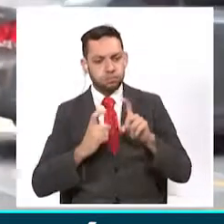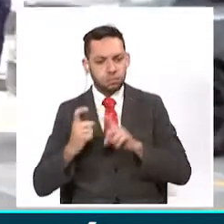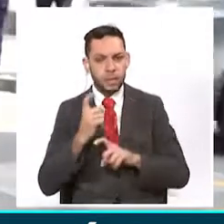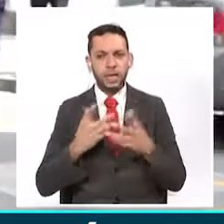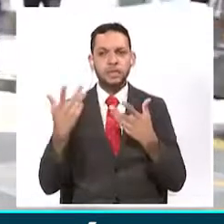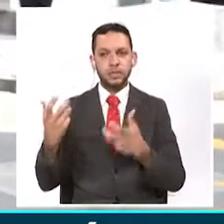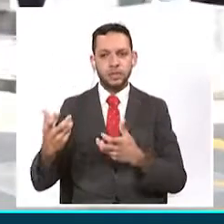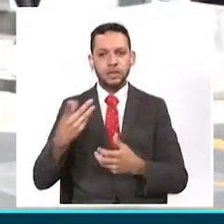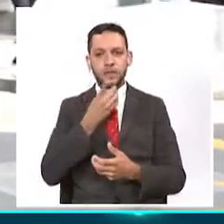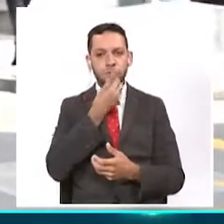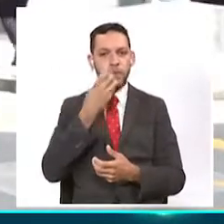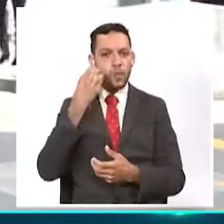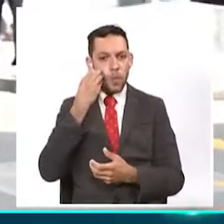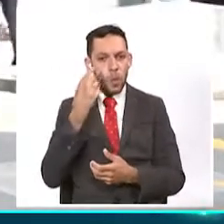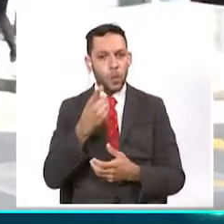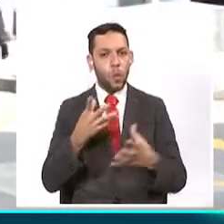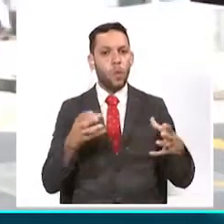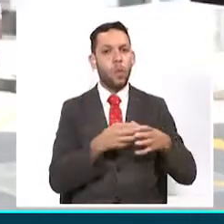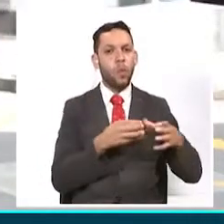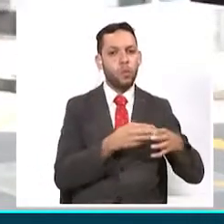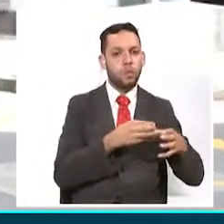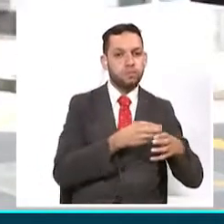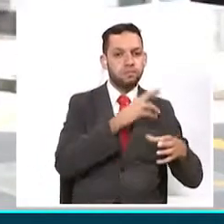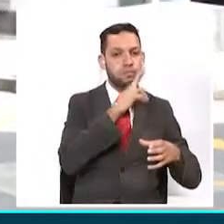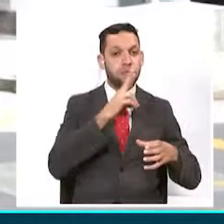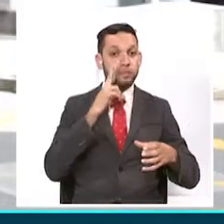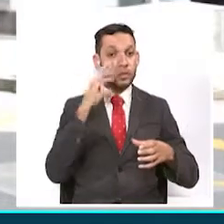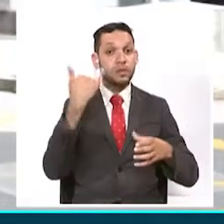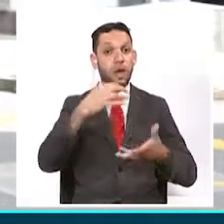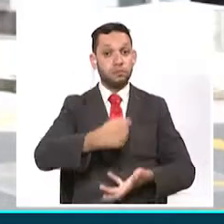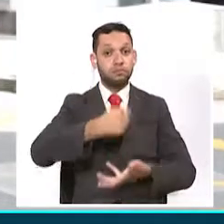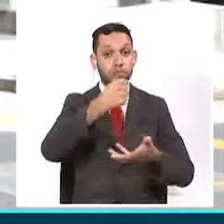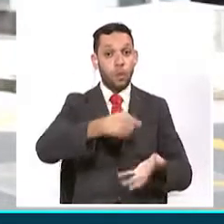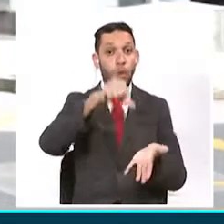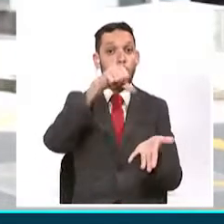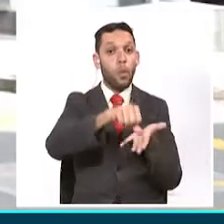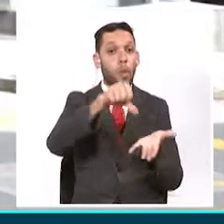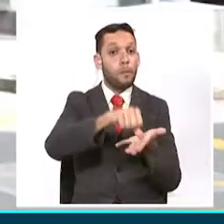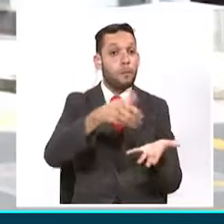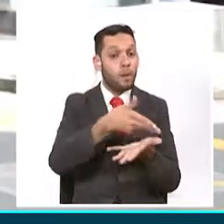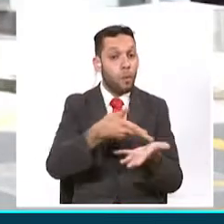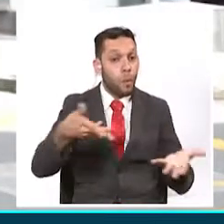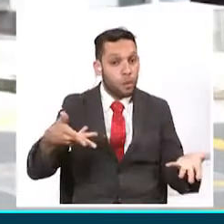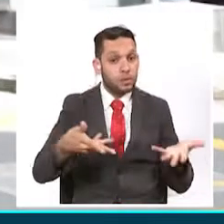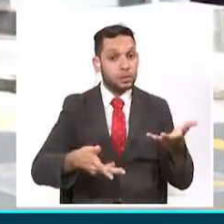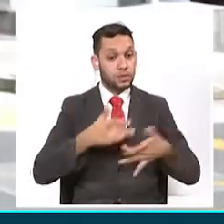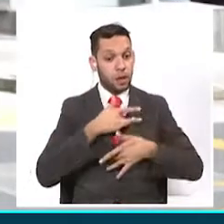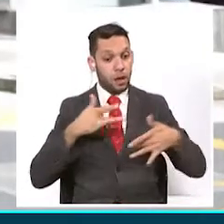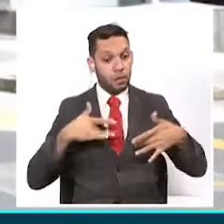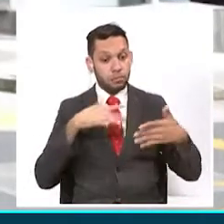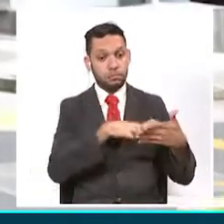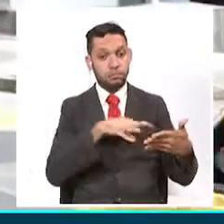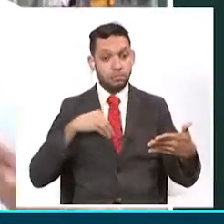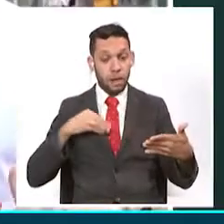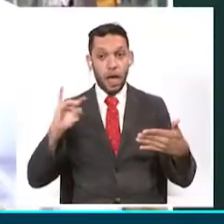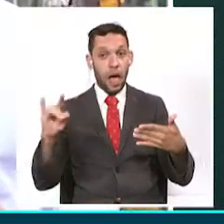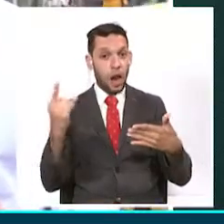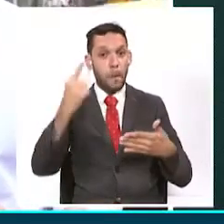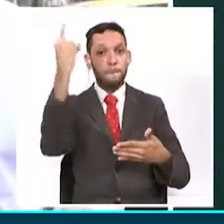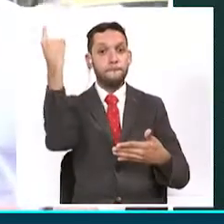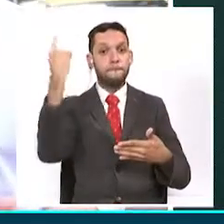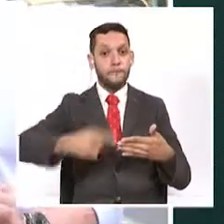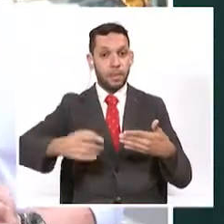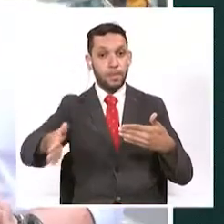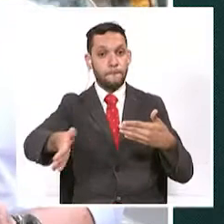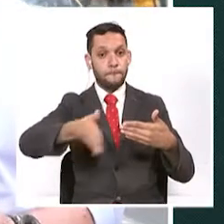del campo gastronómico porque han hecho importantes inversiones para poder sostenerse en medio de la pandemia y dicen que un cierre total, un confinamiento